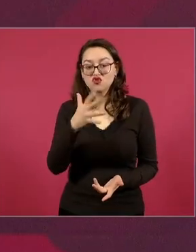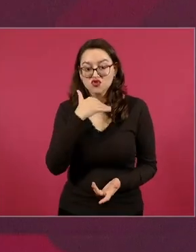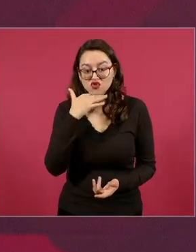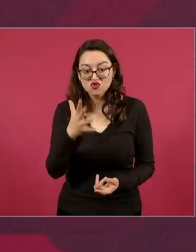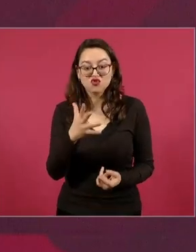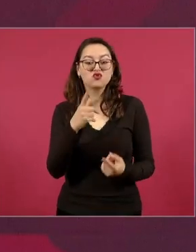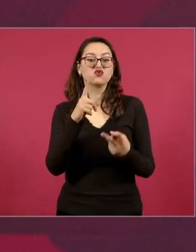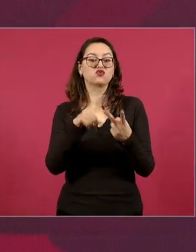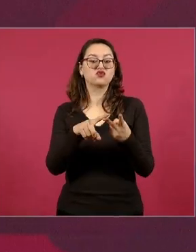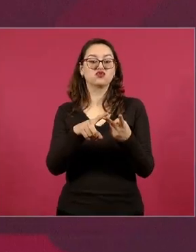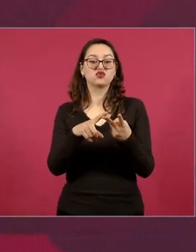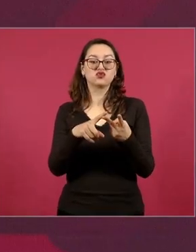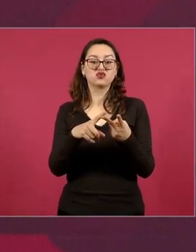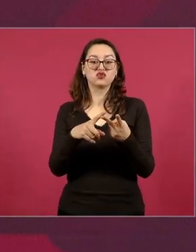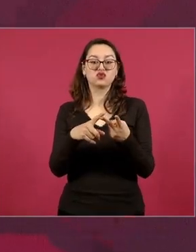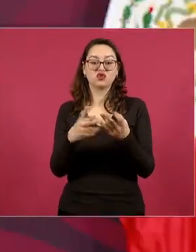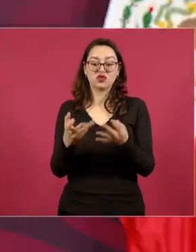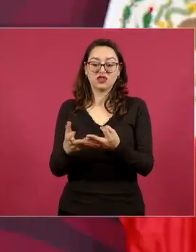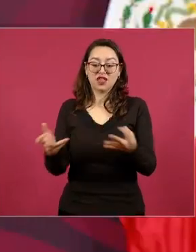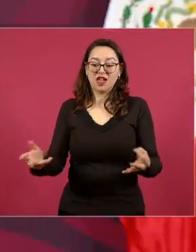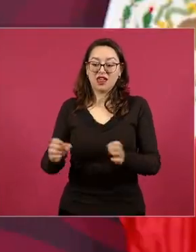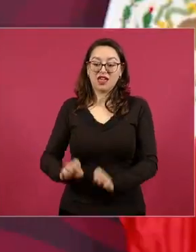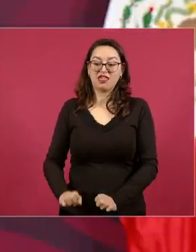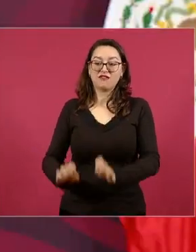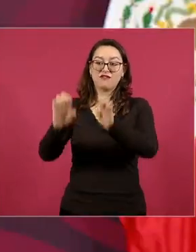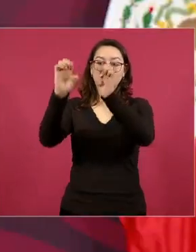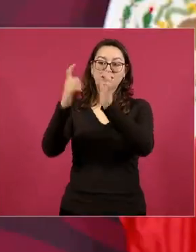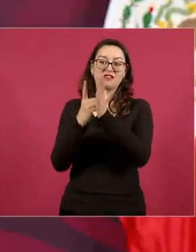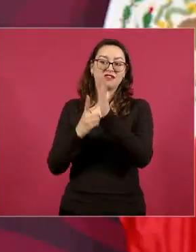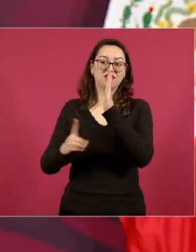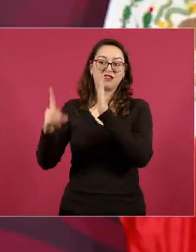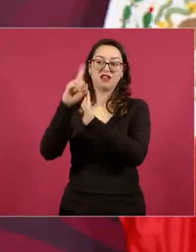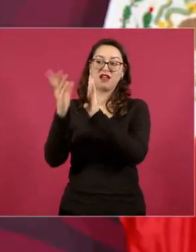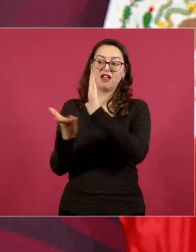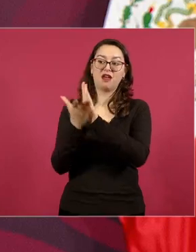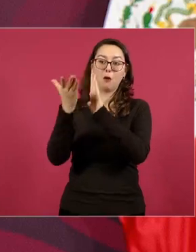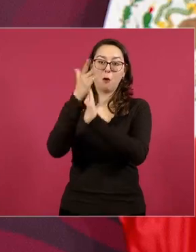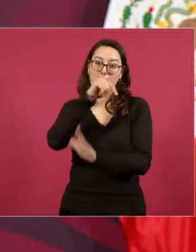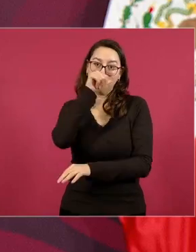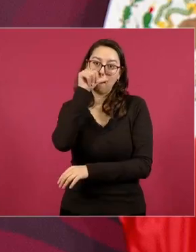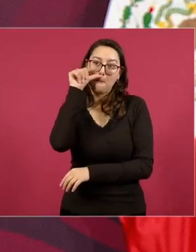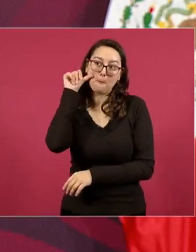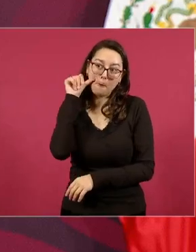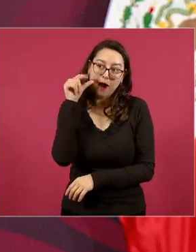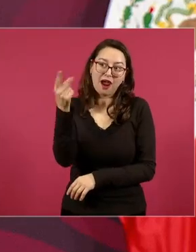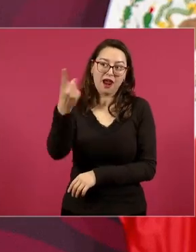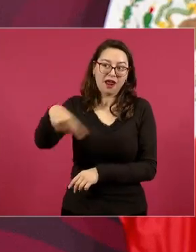con el manejo del uso del suelo en la delegación Benito Juárez